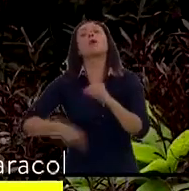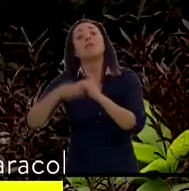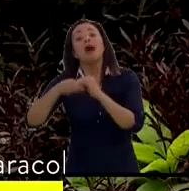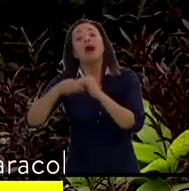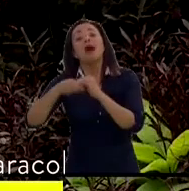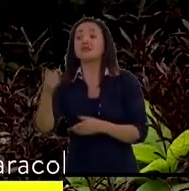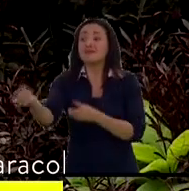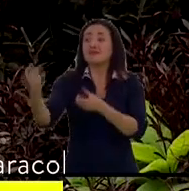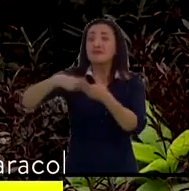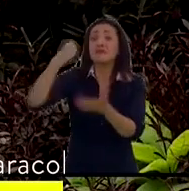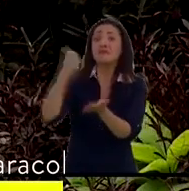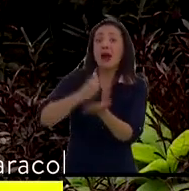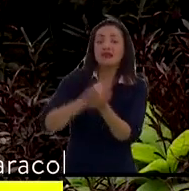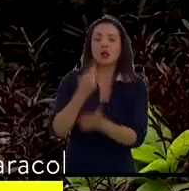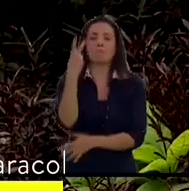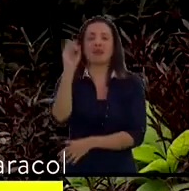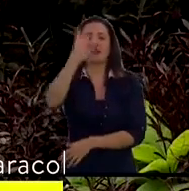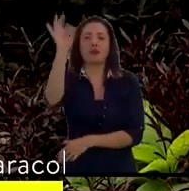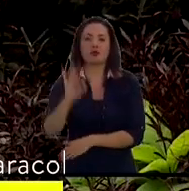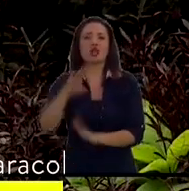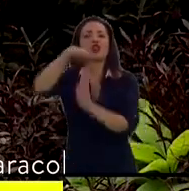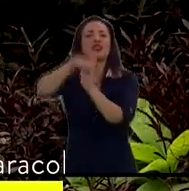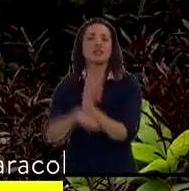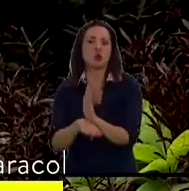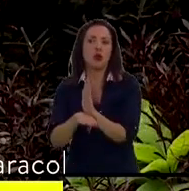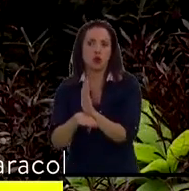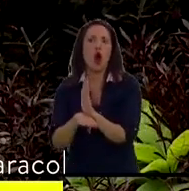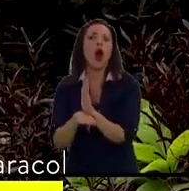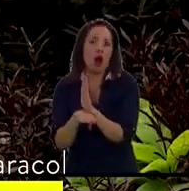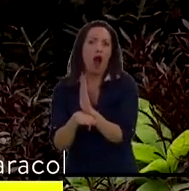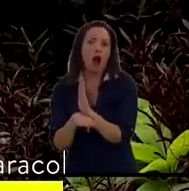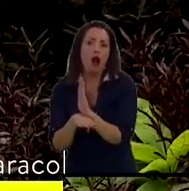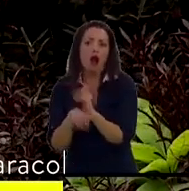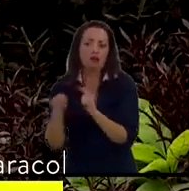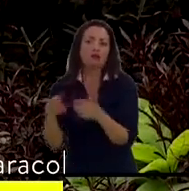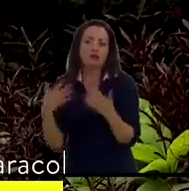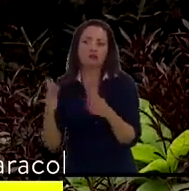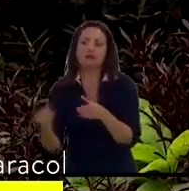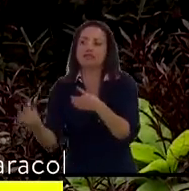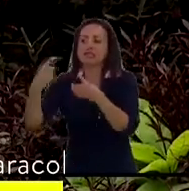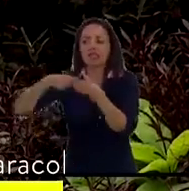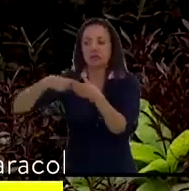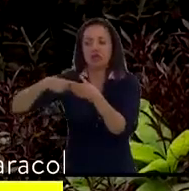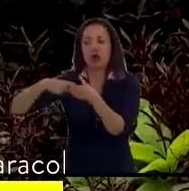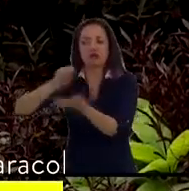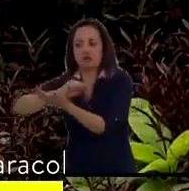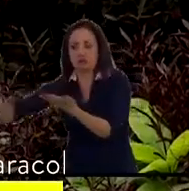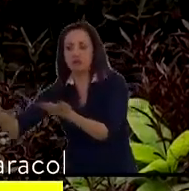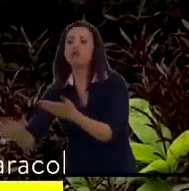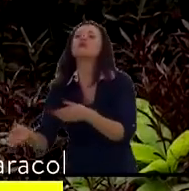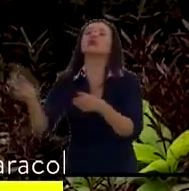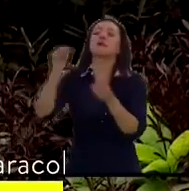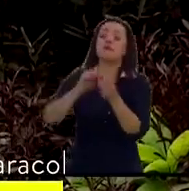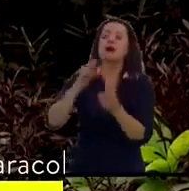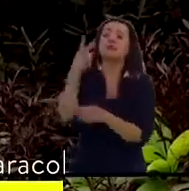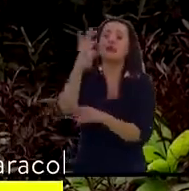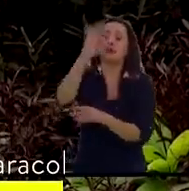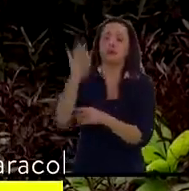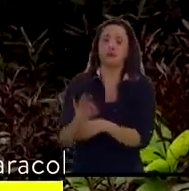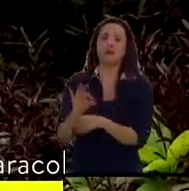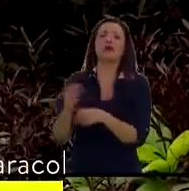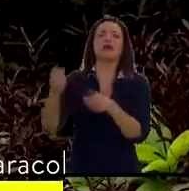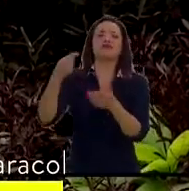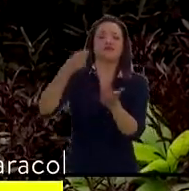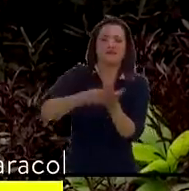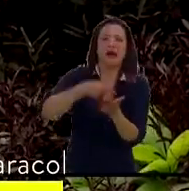un 20% del descuento de la matrícula ordinaria. O sea, ya ahí está entrando una inscripción, 20% menos del valor de la matrícula y